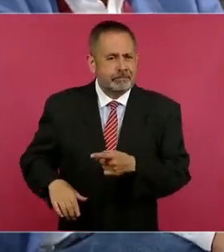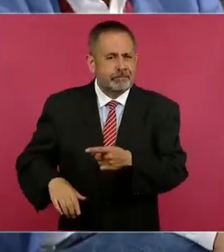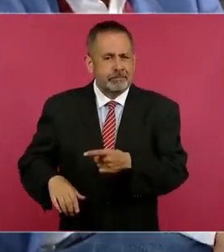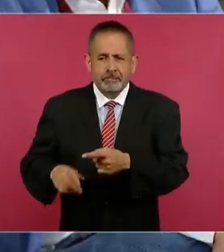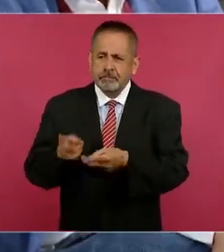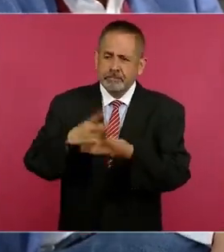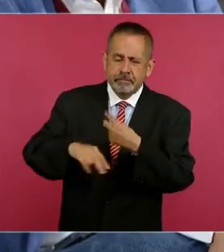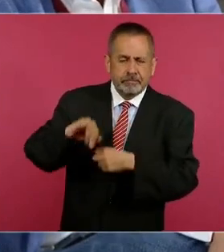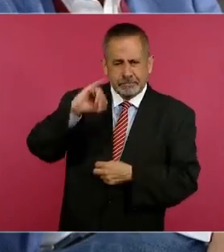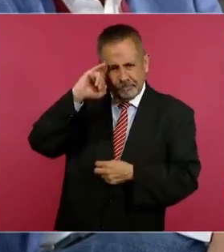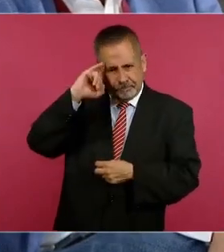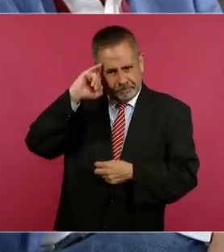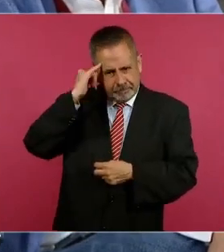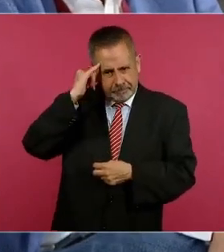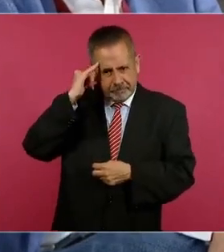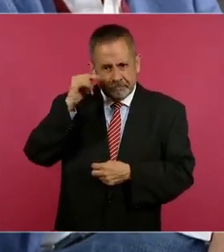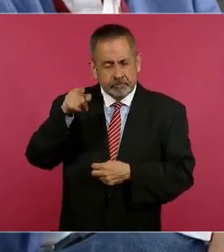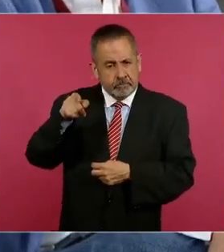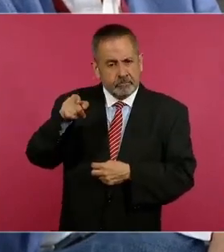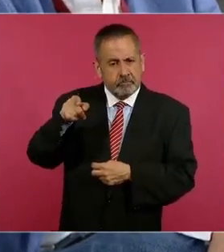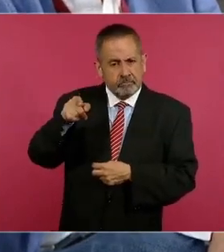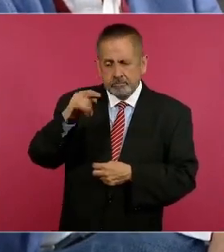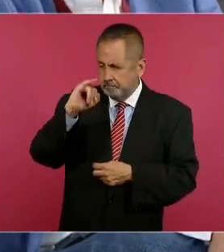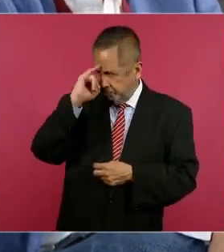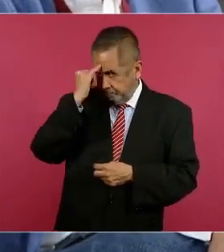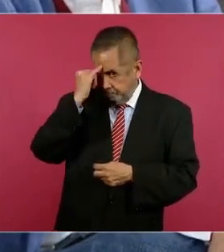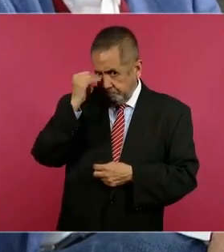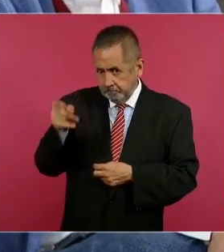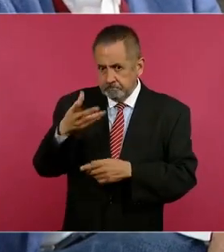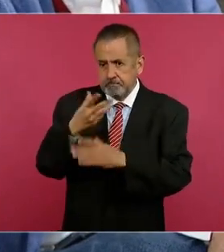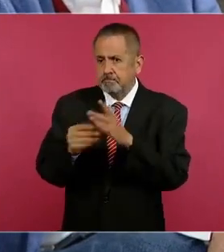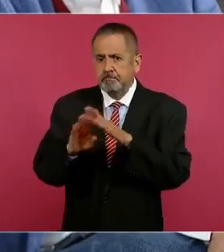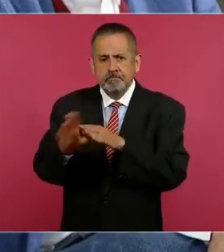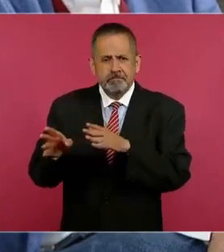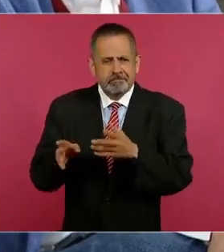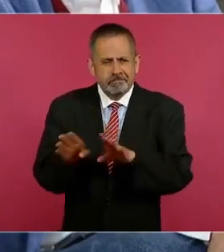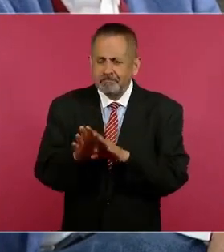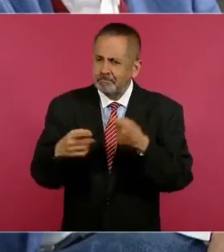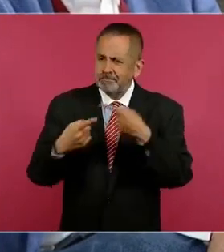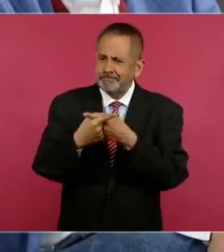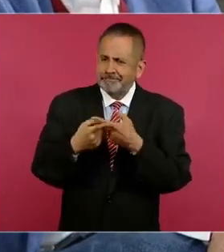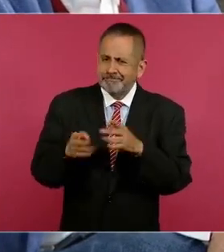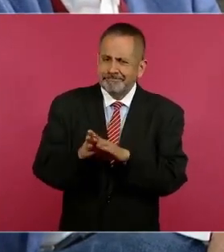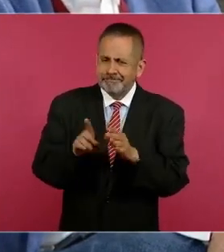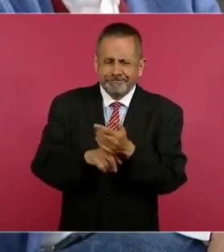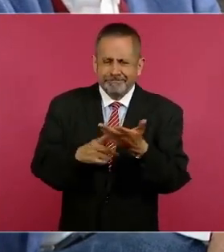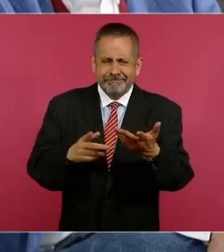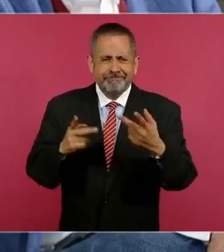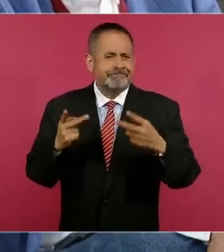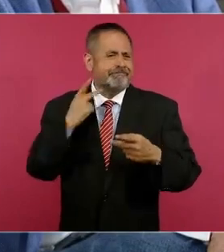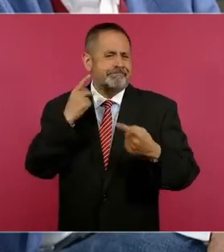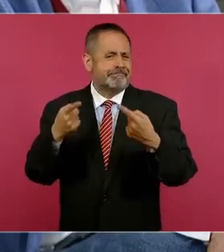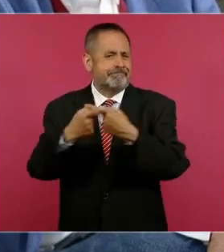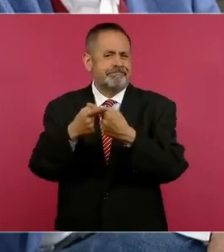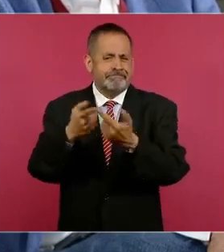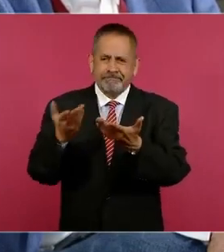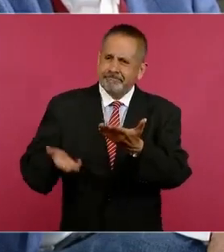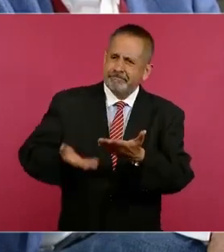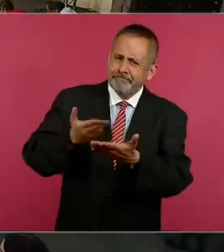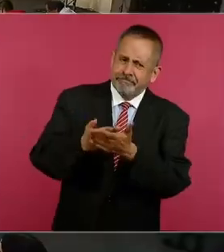indio, pues es migrante. Entonces, como que se contrapone con las políticas que él está